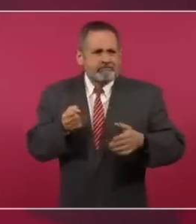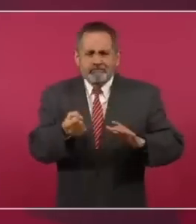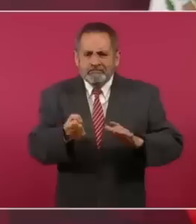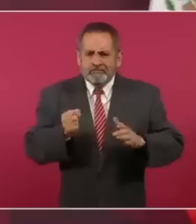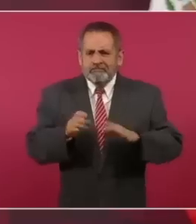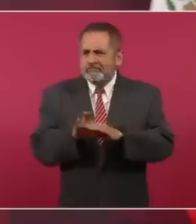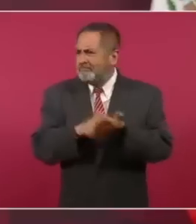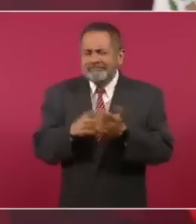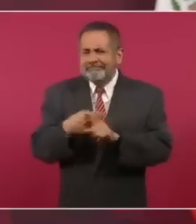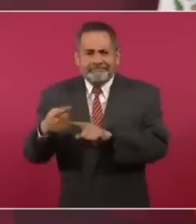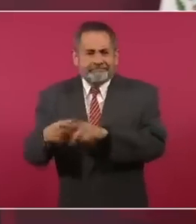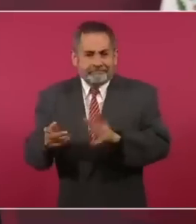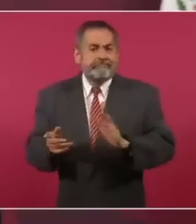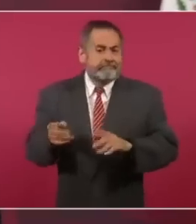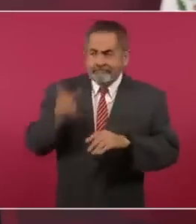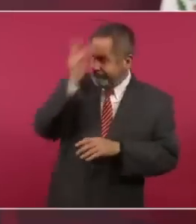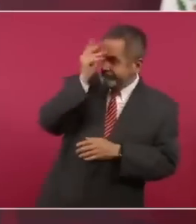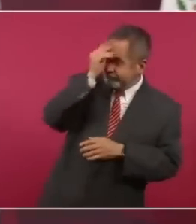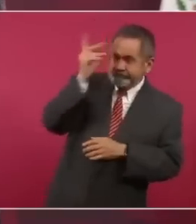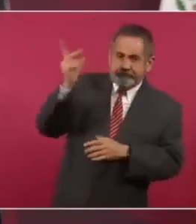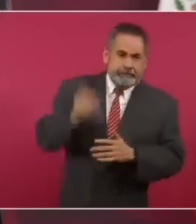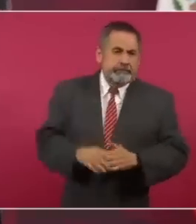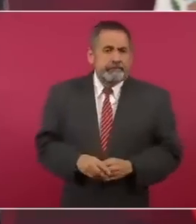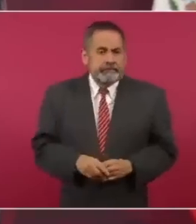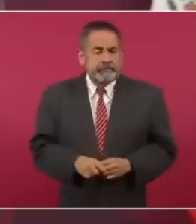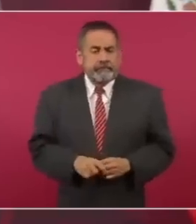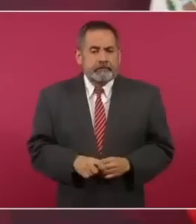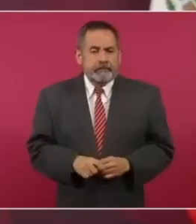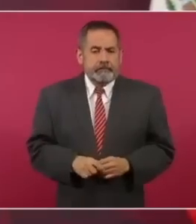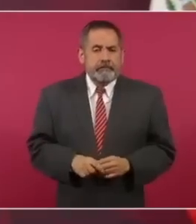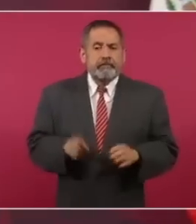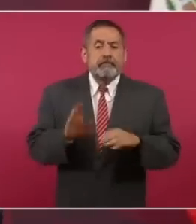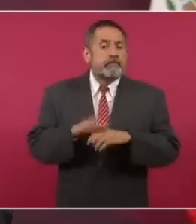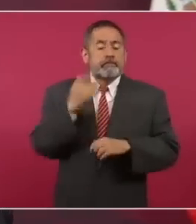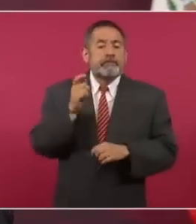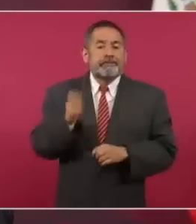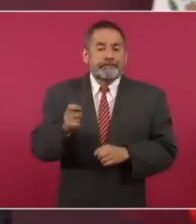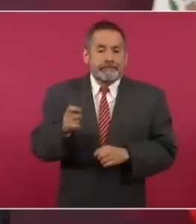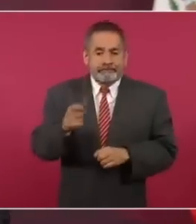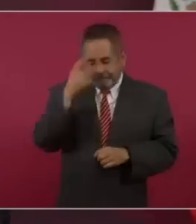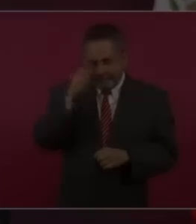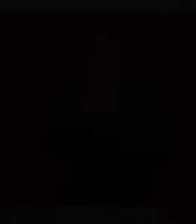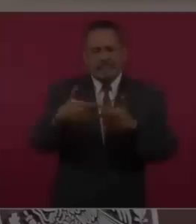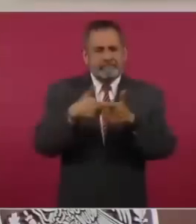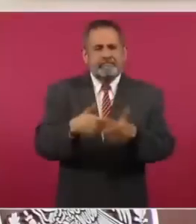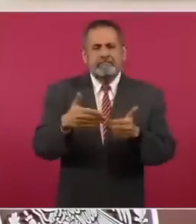todo esto es por no permitir la corrupción.